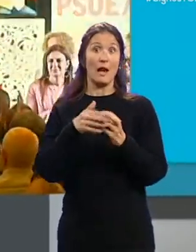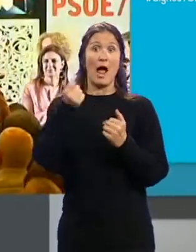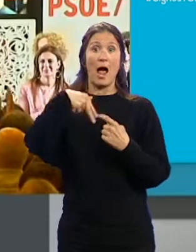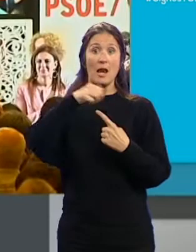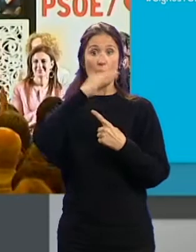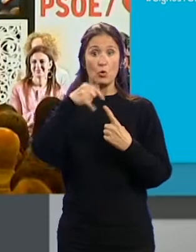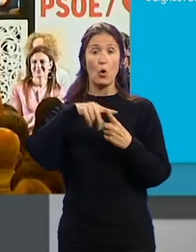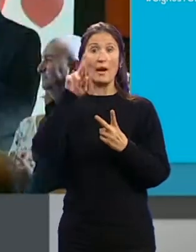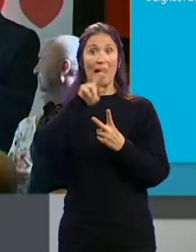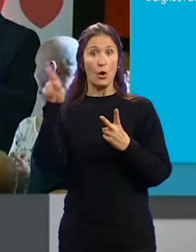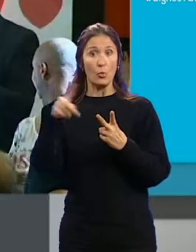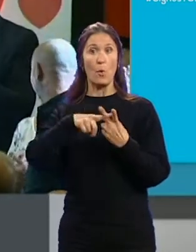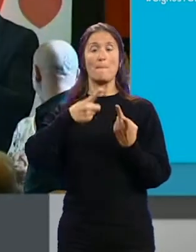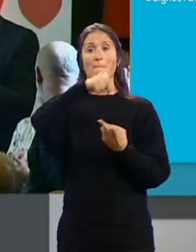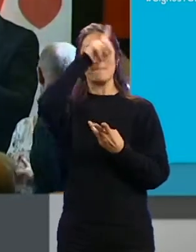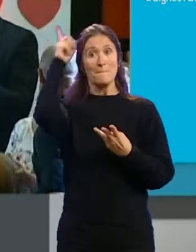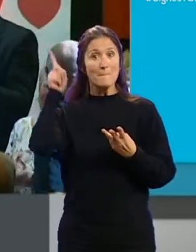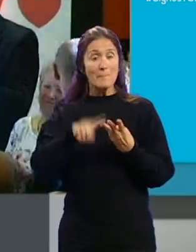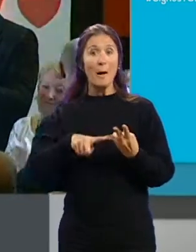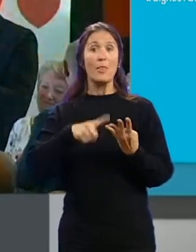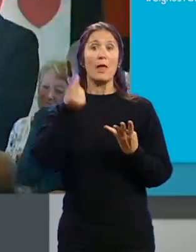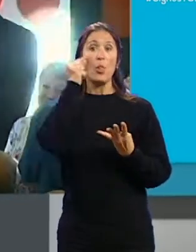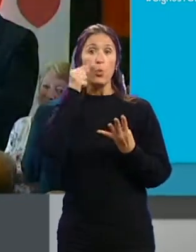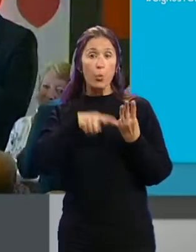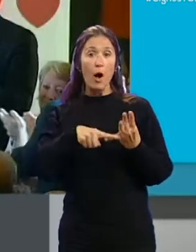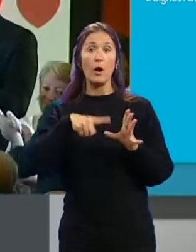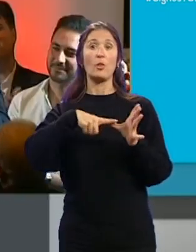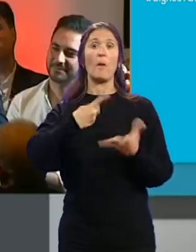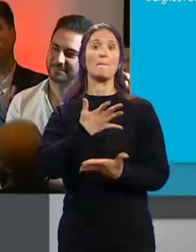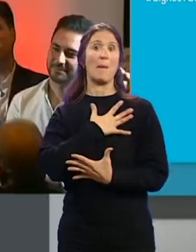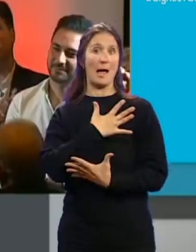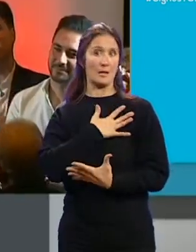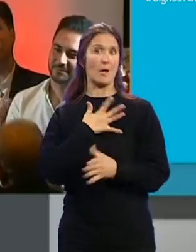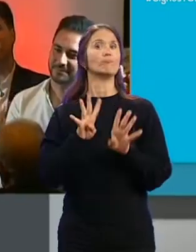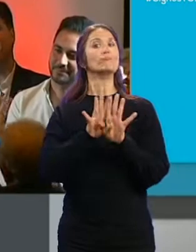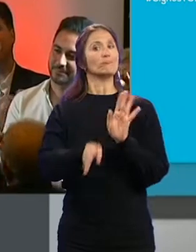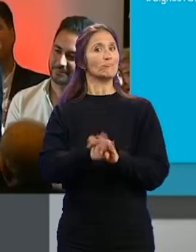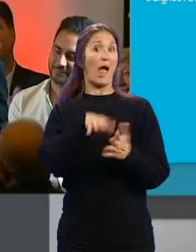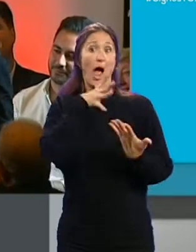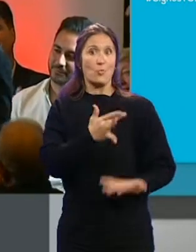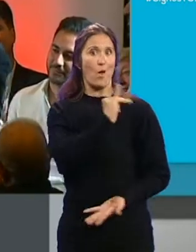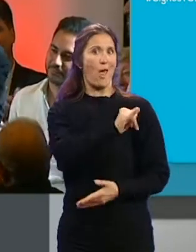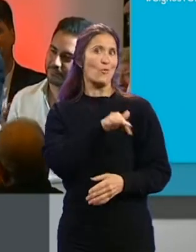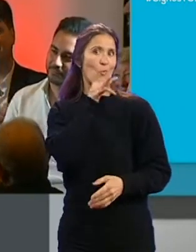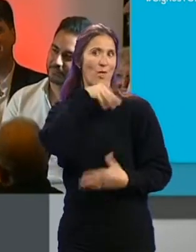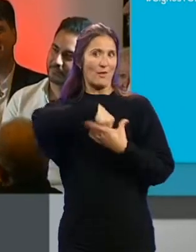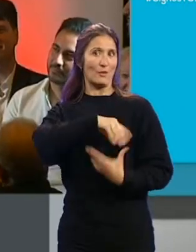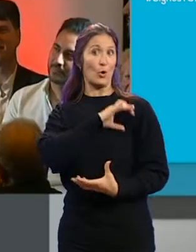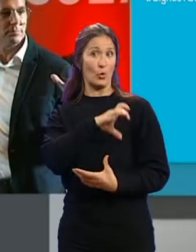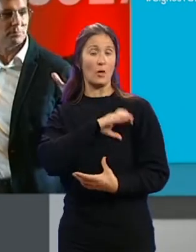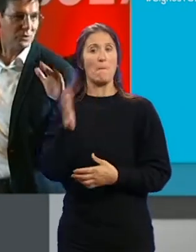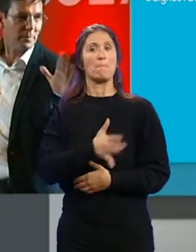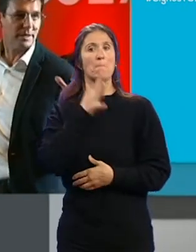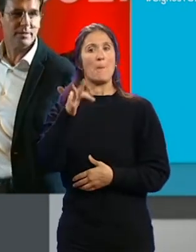Muñoz, Raquel Ruz... ...Miguel Ángel Fernández Madrid, Eduardo Castillo... ...y María de Leiva, actuales concejales en el consistorio...